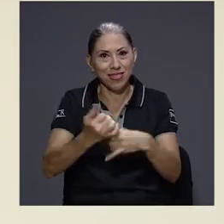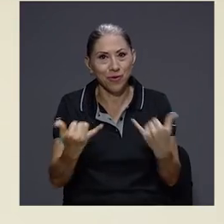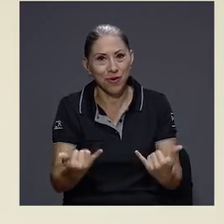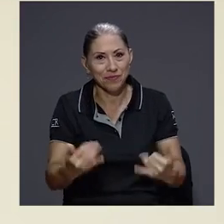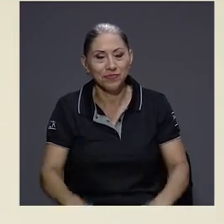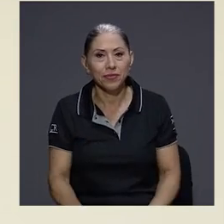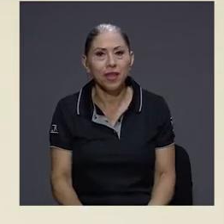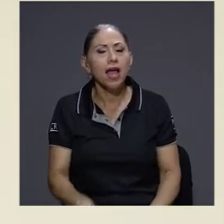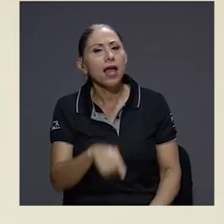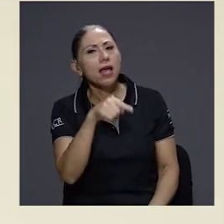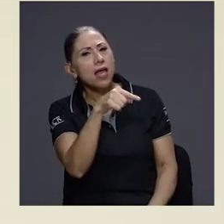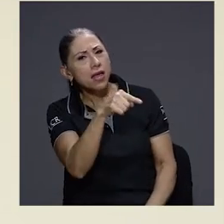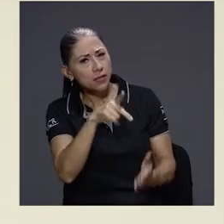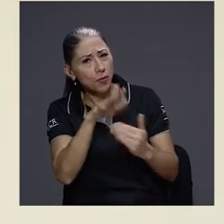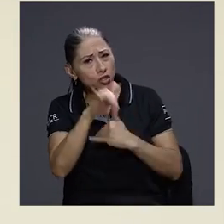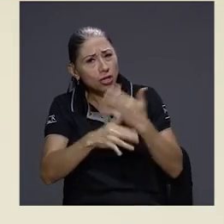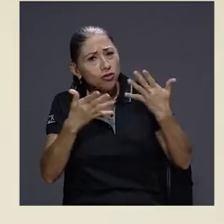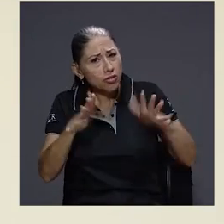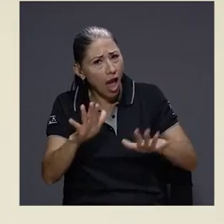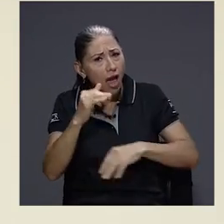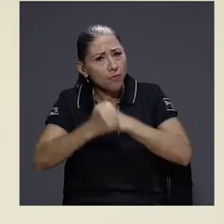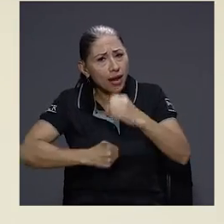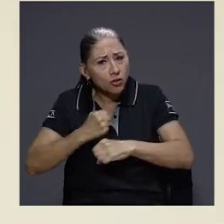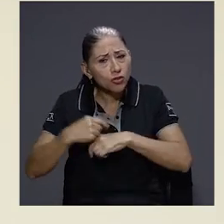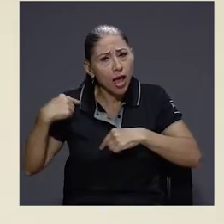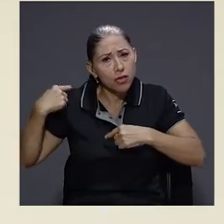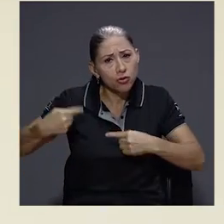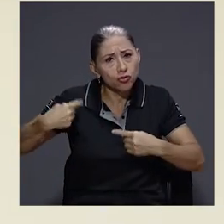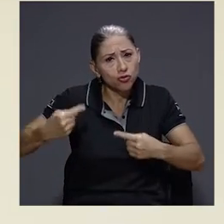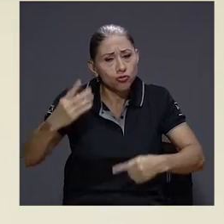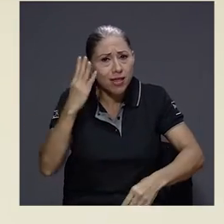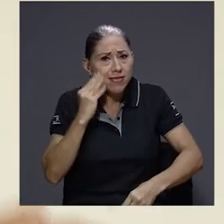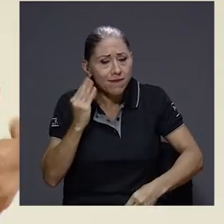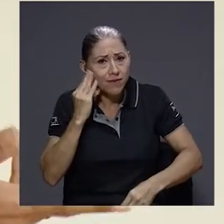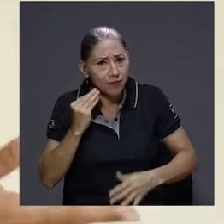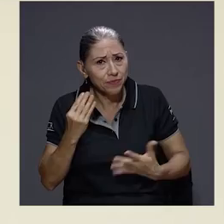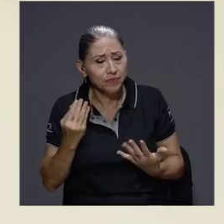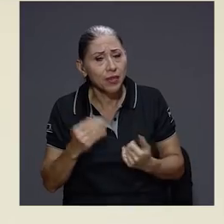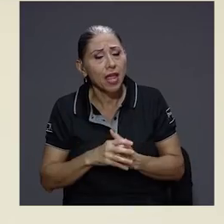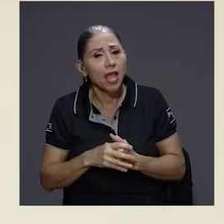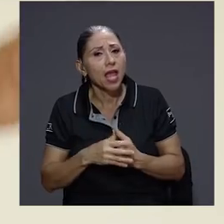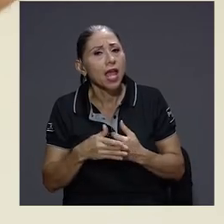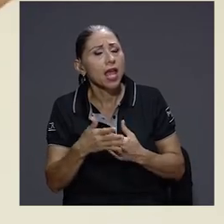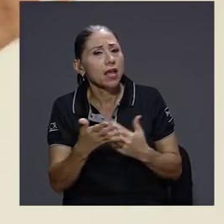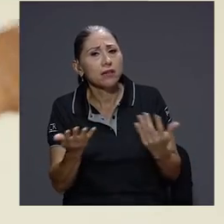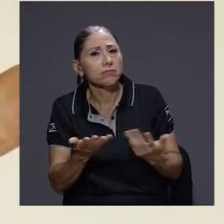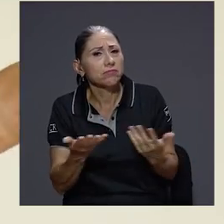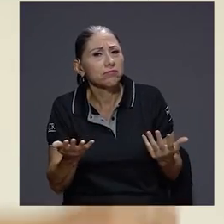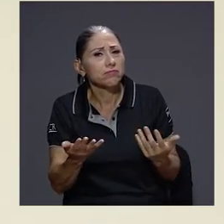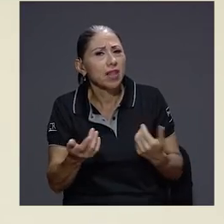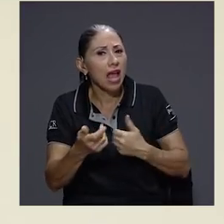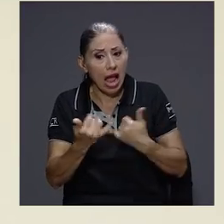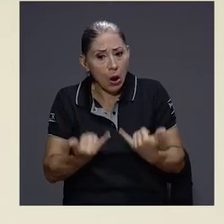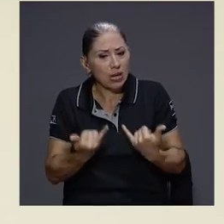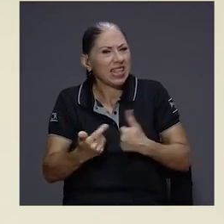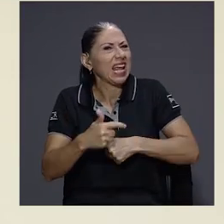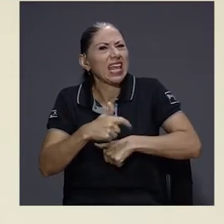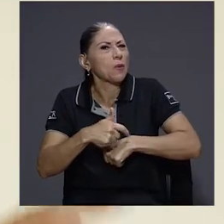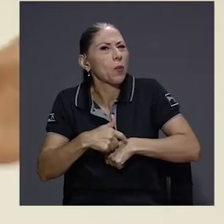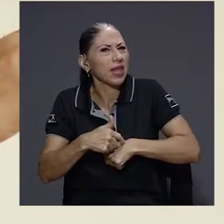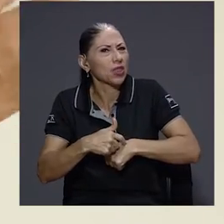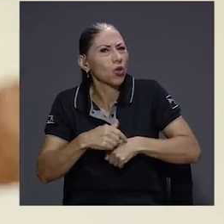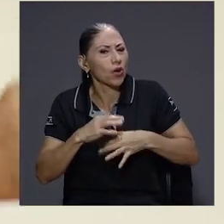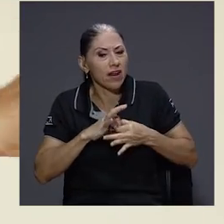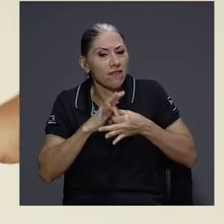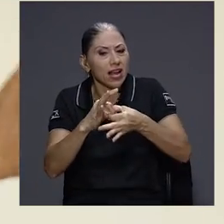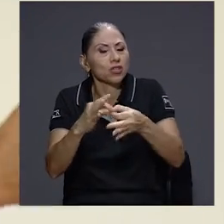Llano, este proyecto tiene ya varios años de trayectoria. Para finalizar la entrevista, ¿en qué momento estamos